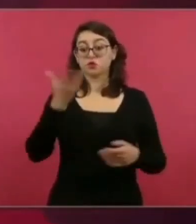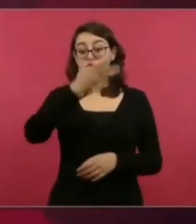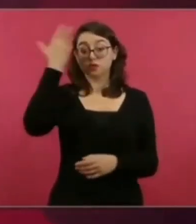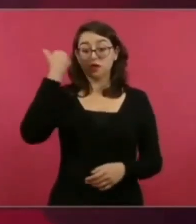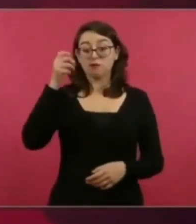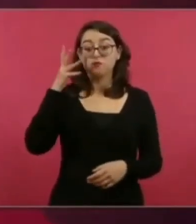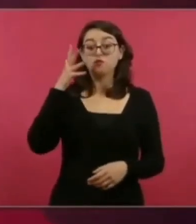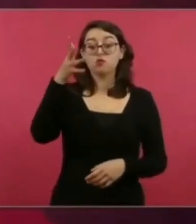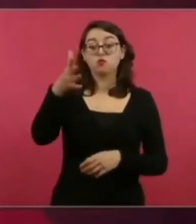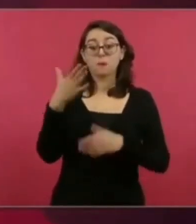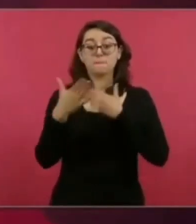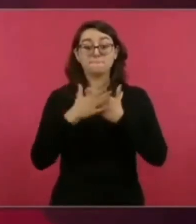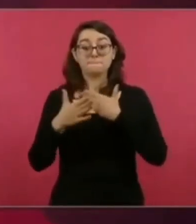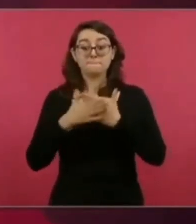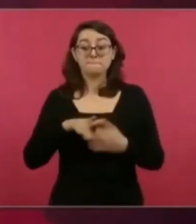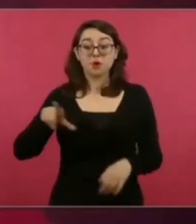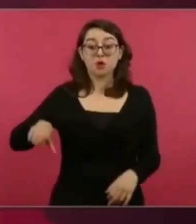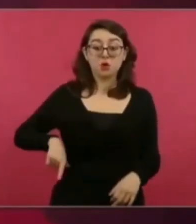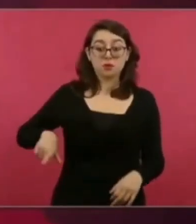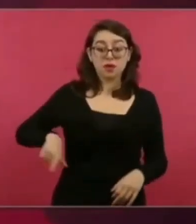si es que